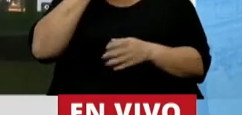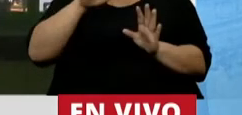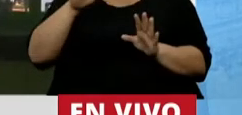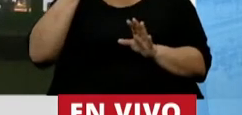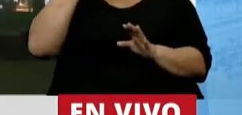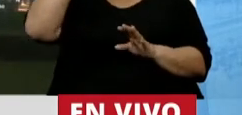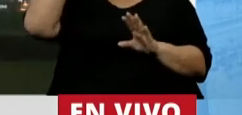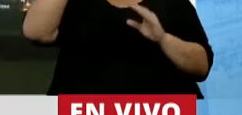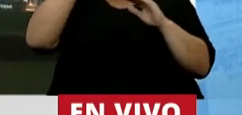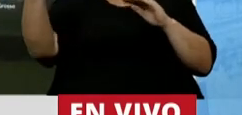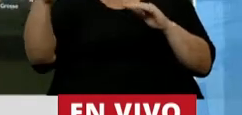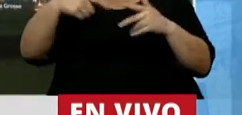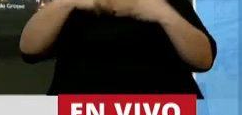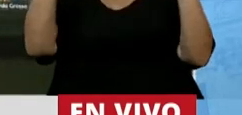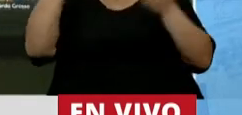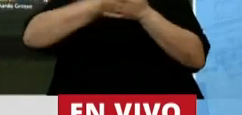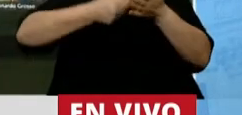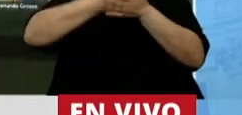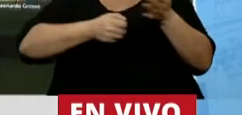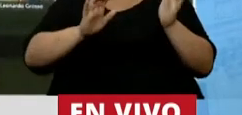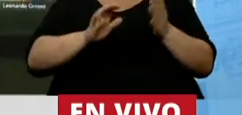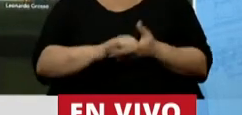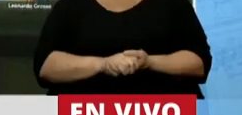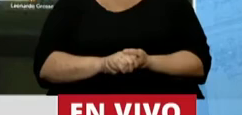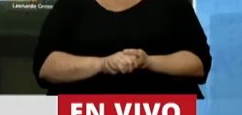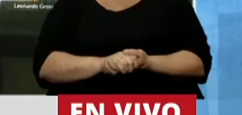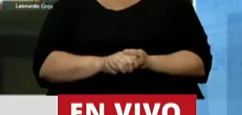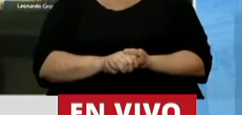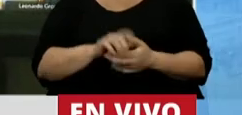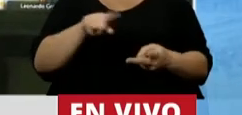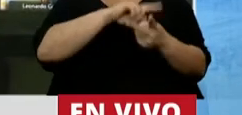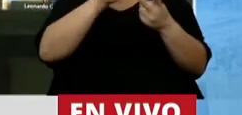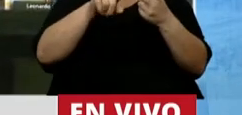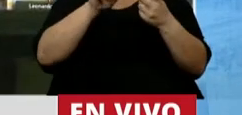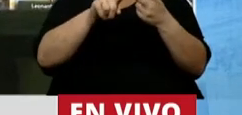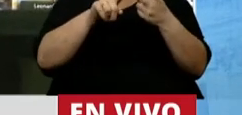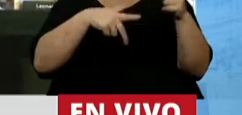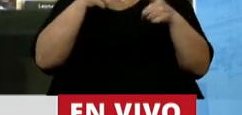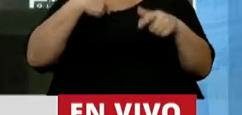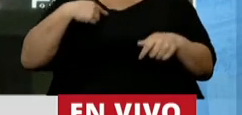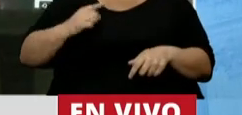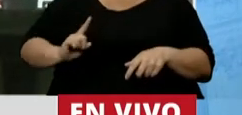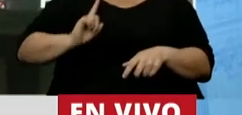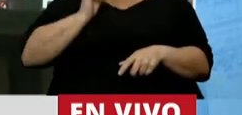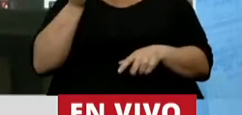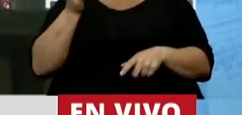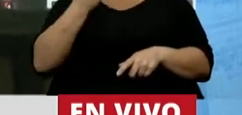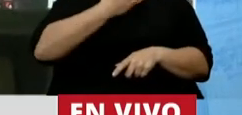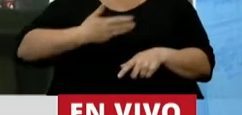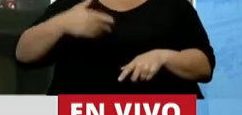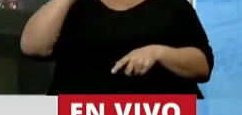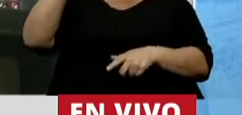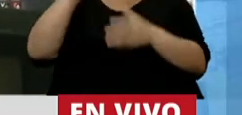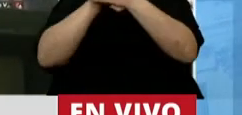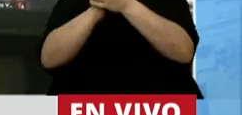pasado ya las 12 de la noche saludarlo en el Día del Militante. En segundo lugar, quiero decir que me siento orgulloso del gobierno de Raúl